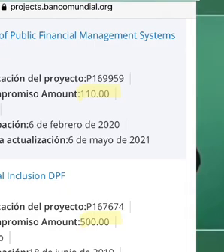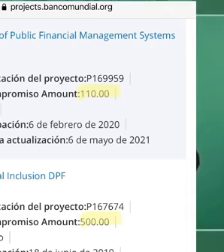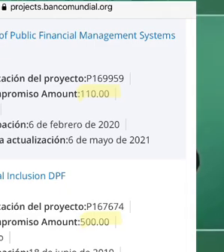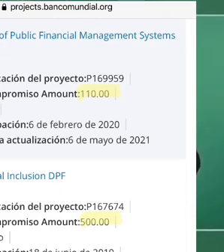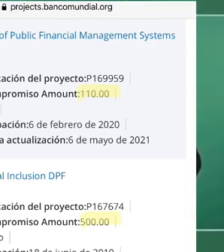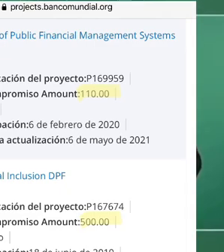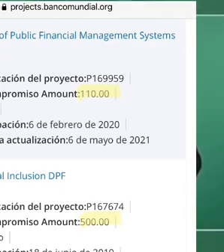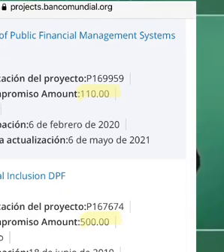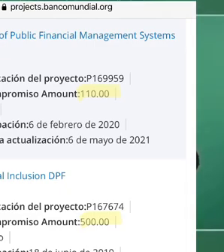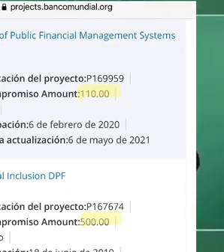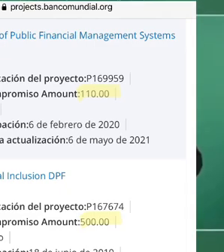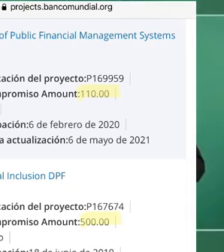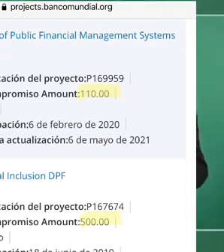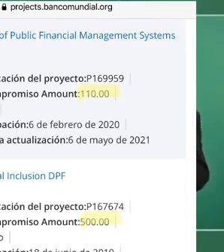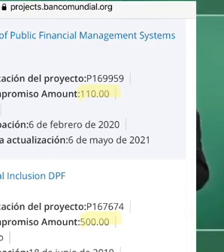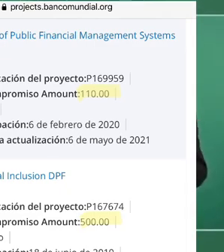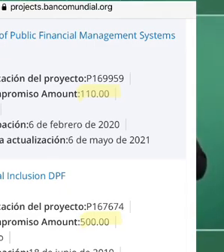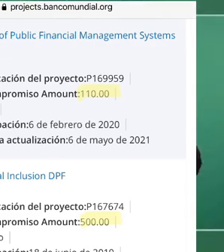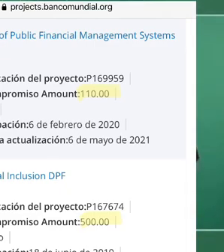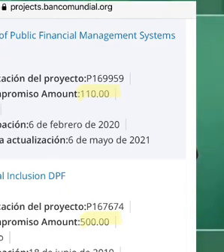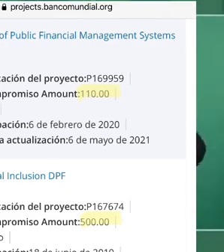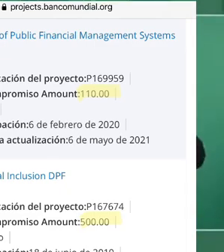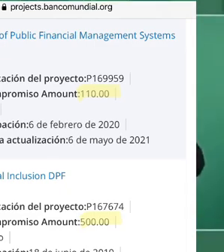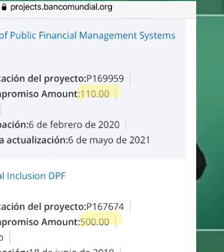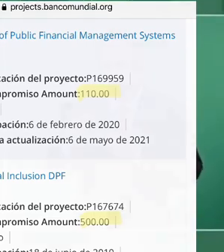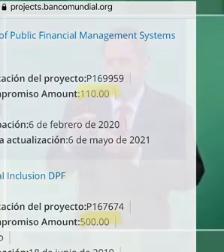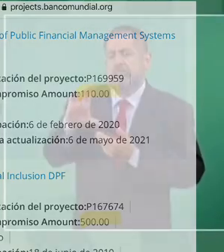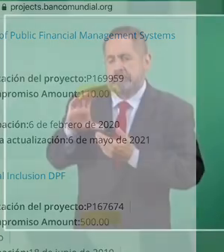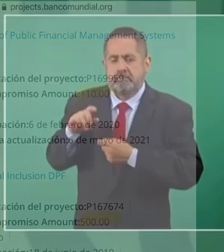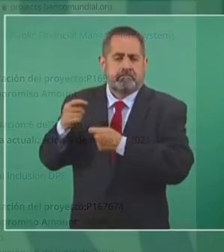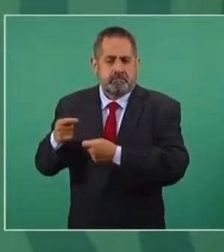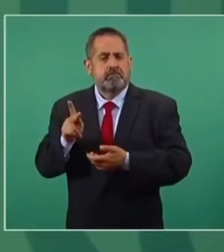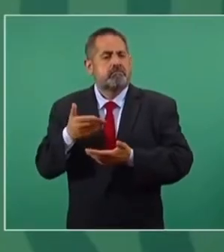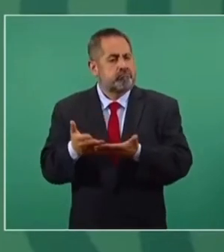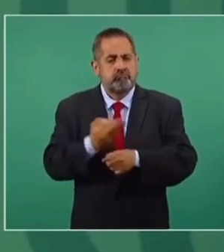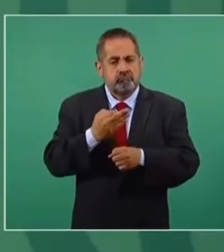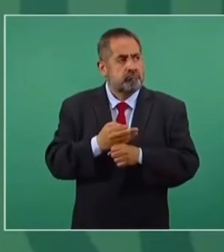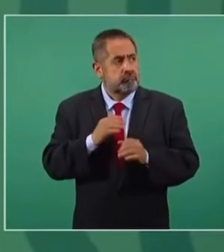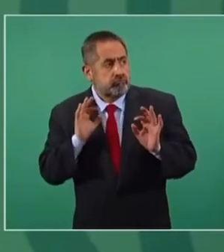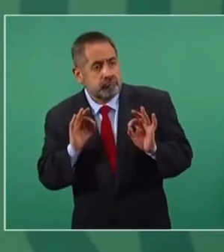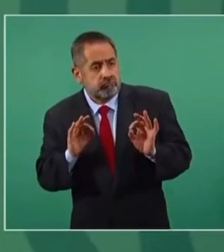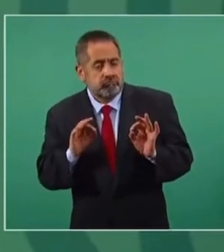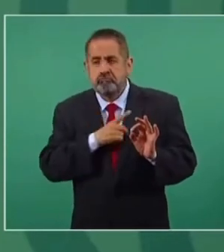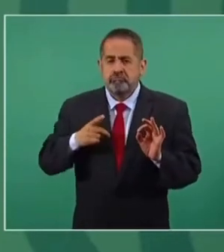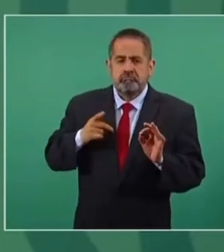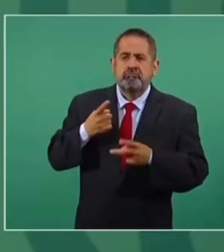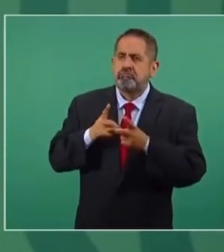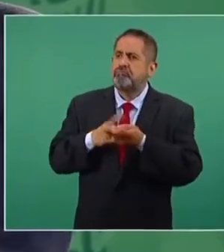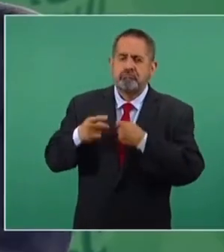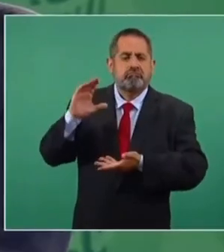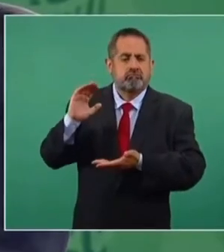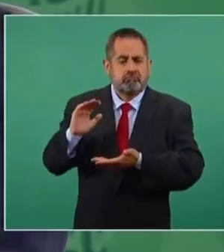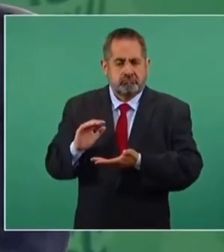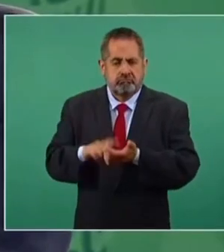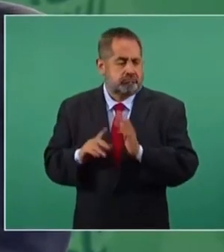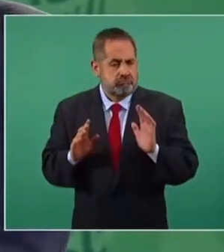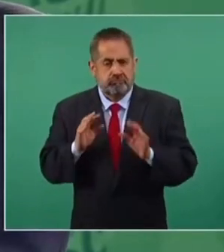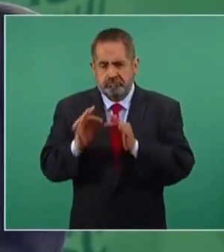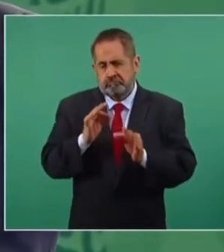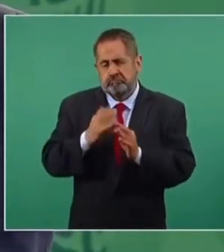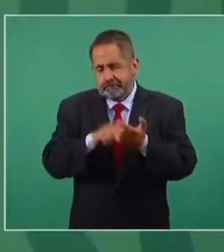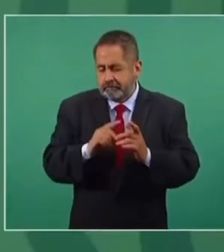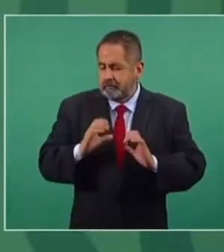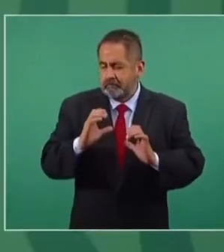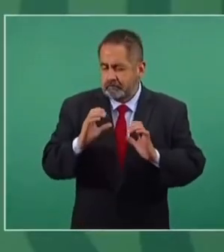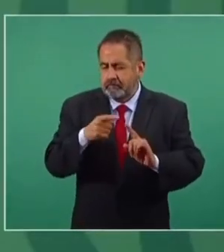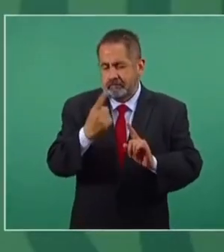la economía, pero ahora que la economía se está recuperando, la deuda se está bajando con relación al producto, eso es lo